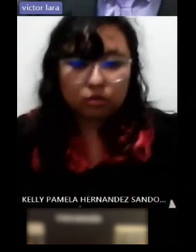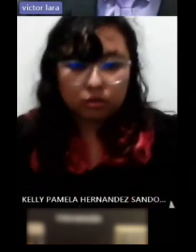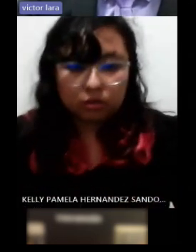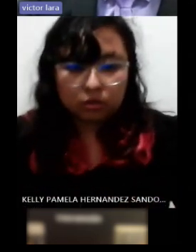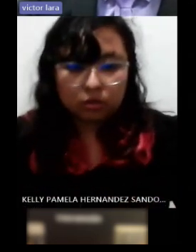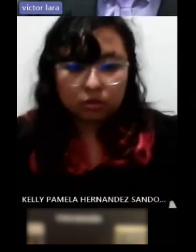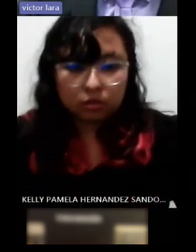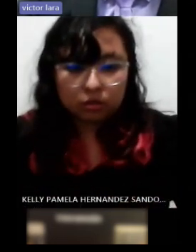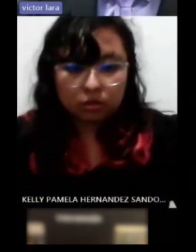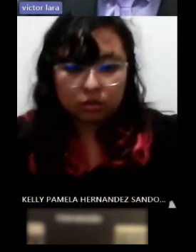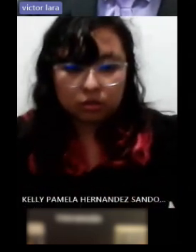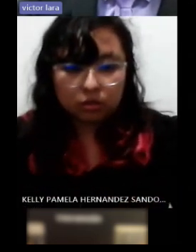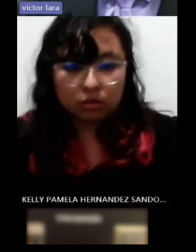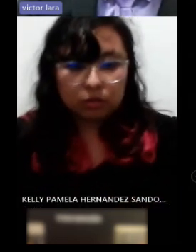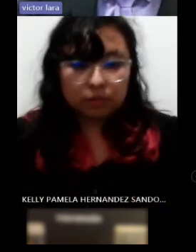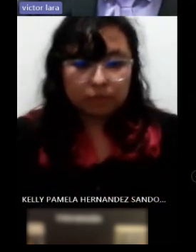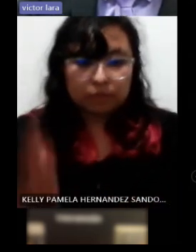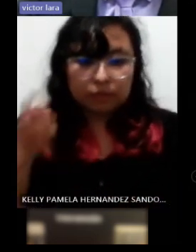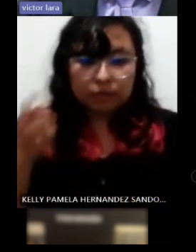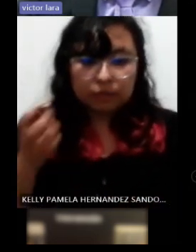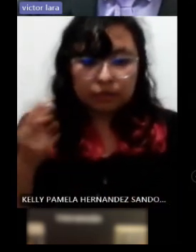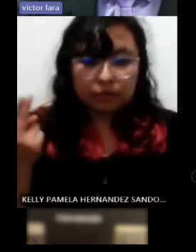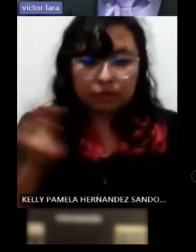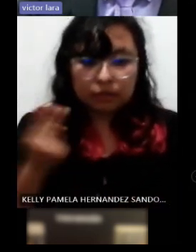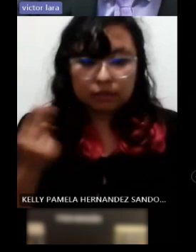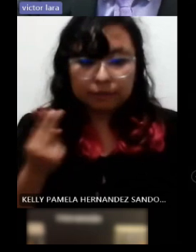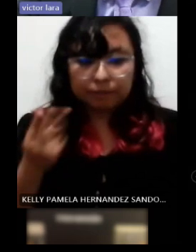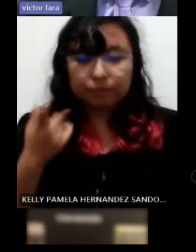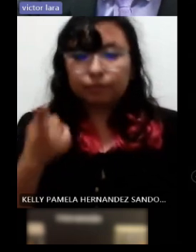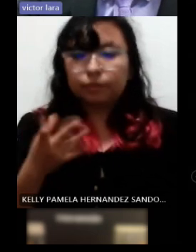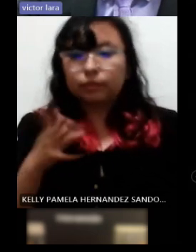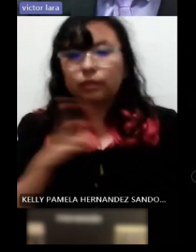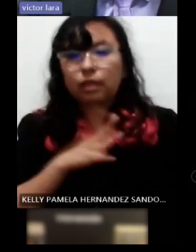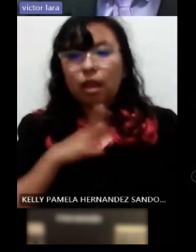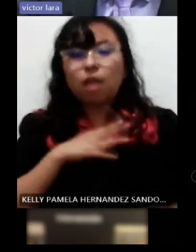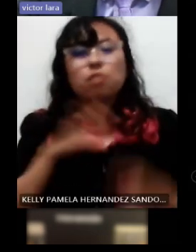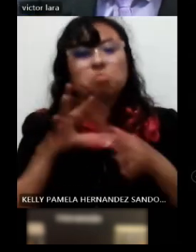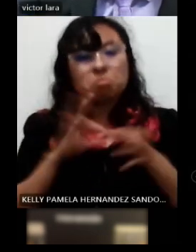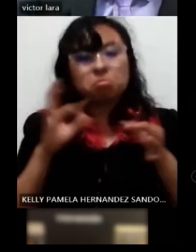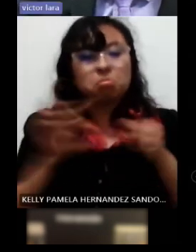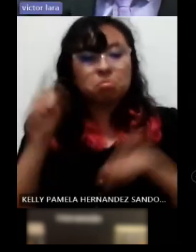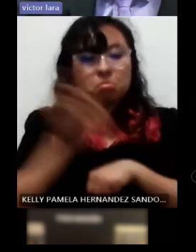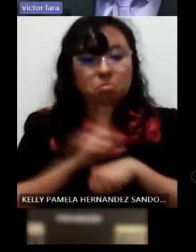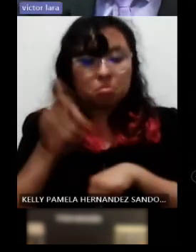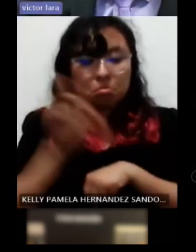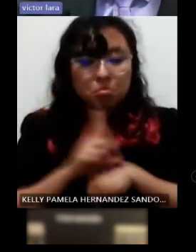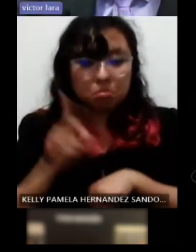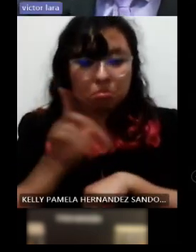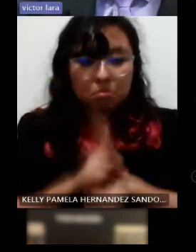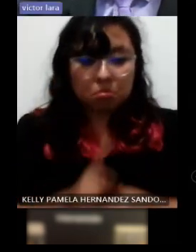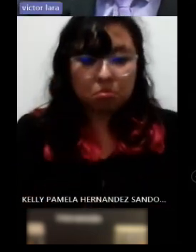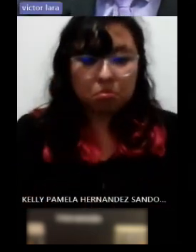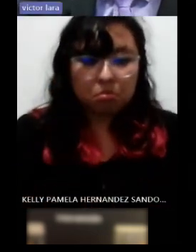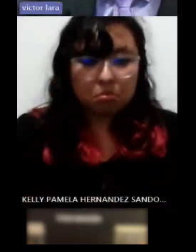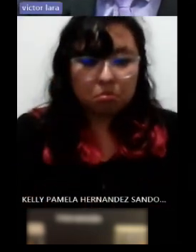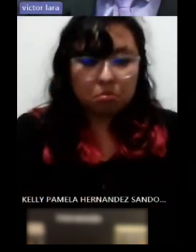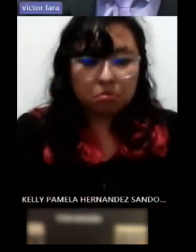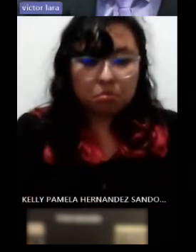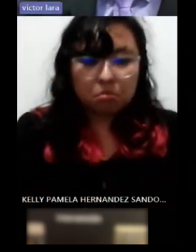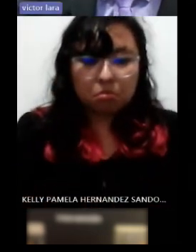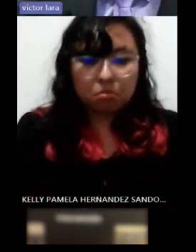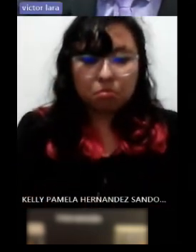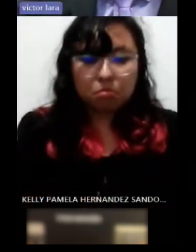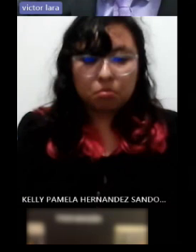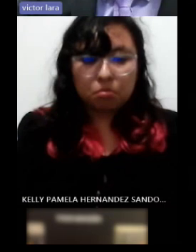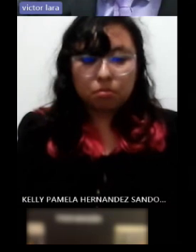profesionistas un pilar que deberíamos de estar reforzando día con día en el segundo video van a ver a la familiar